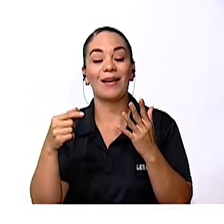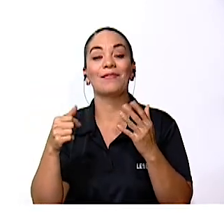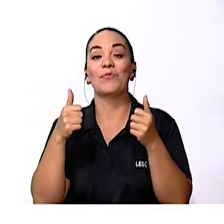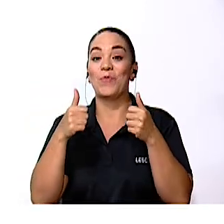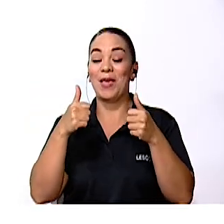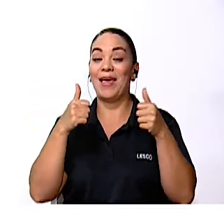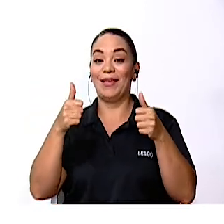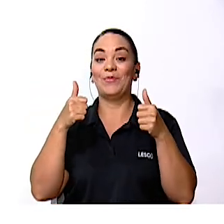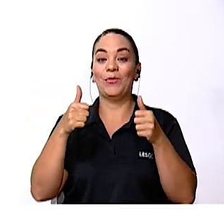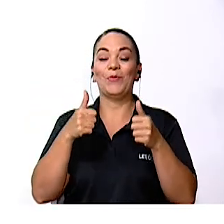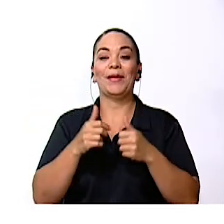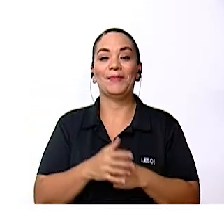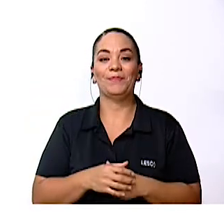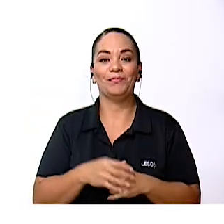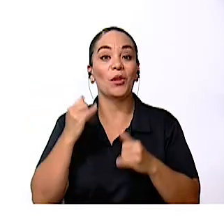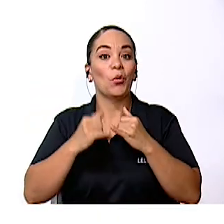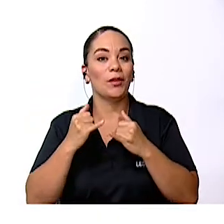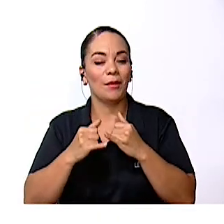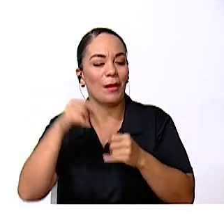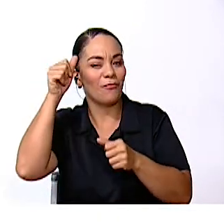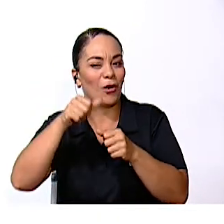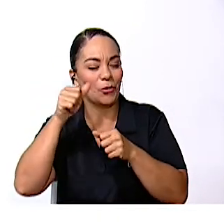Muy bien Última